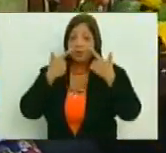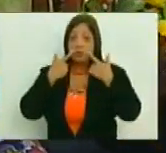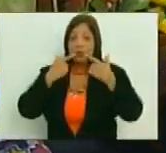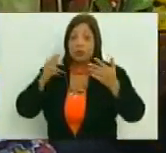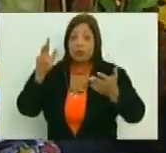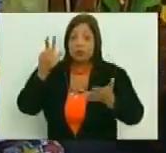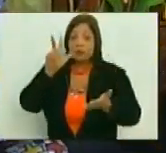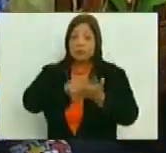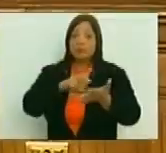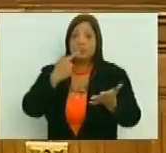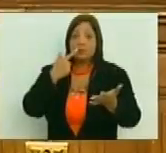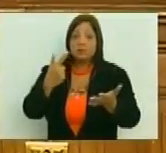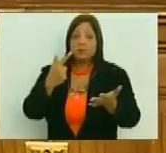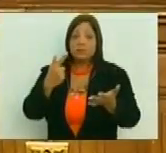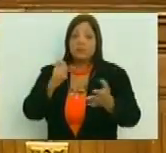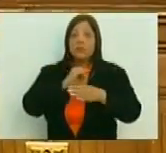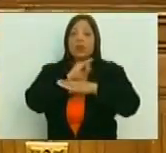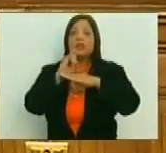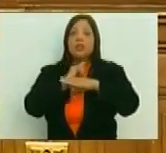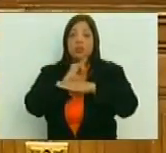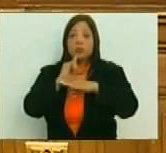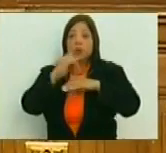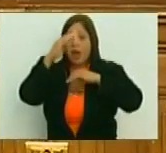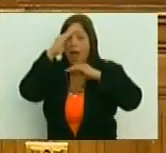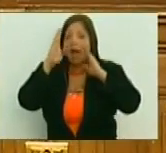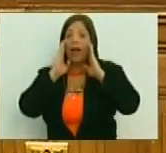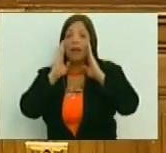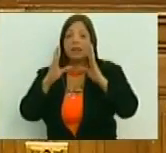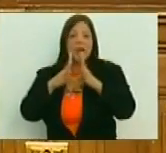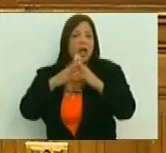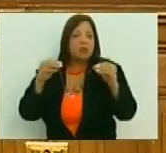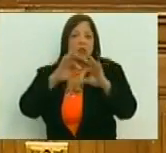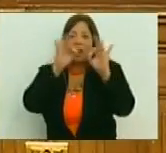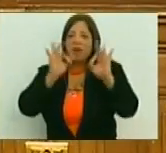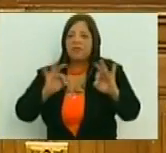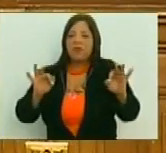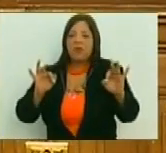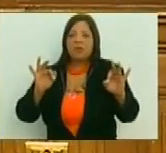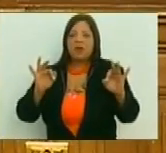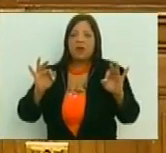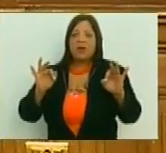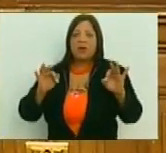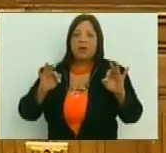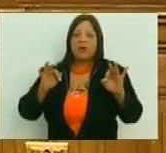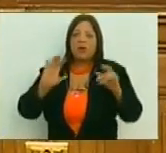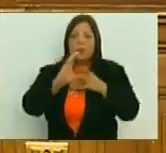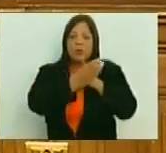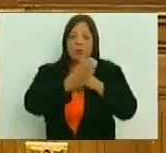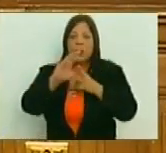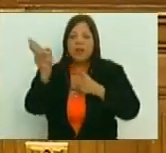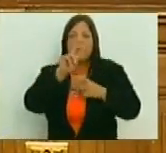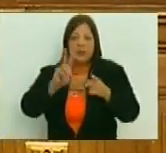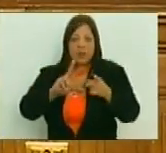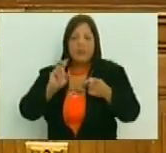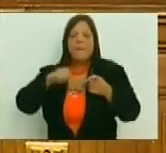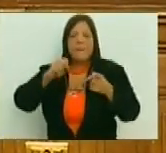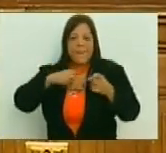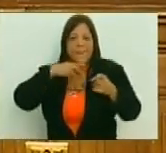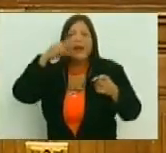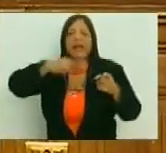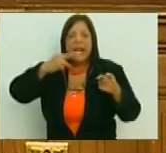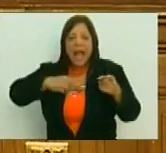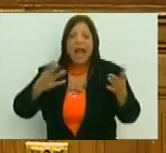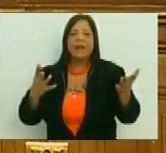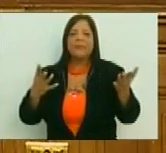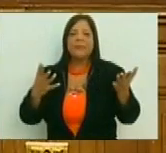cuando vemos instituciones que atienden a todas las expresiones culturales de nuestro país. Y eso es realmente,